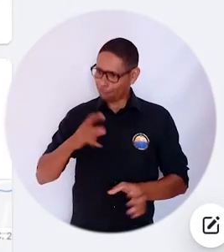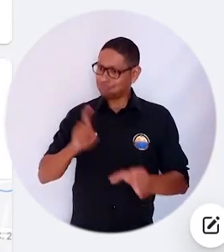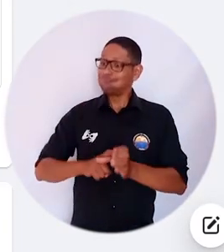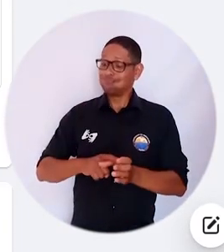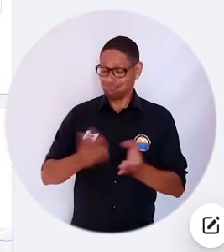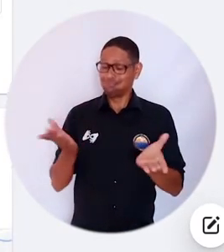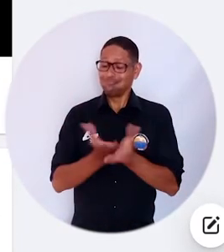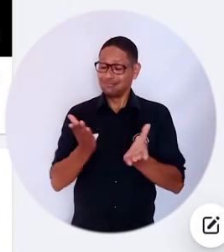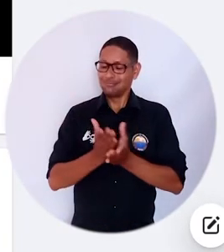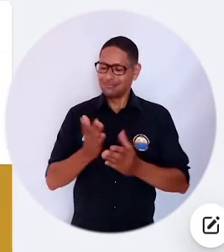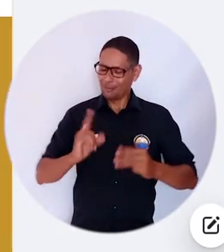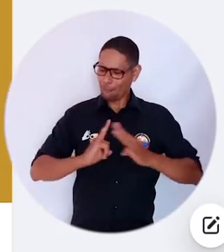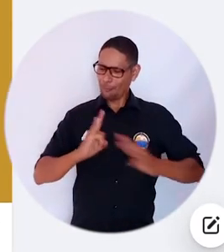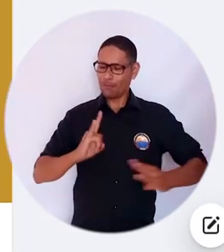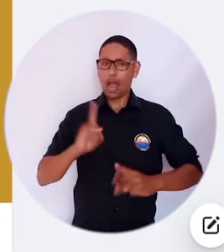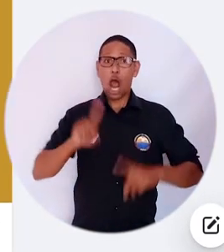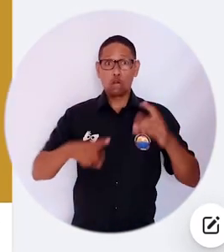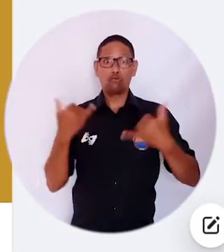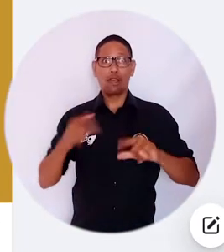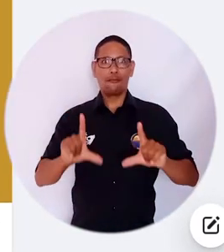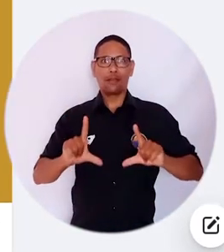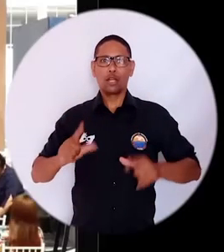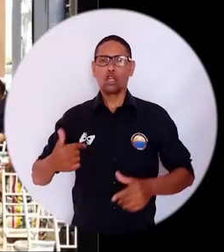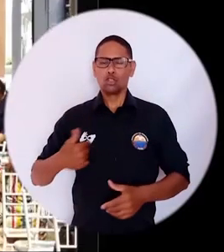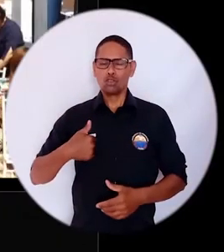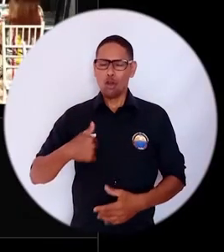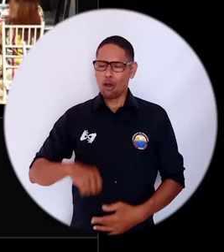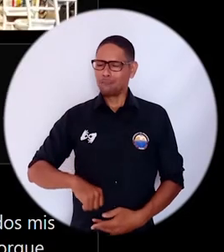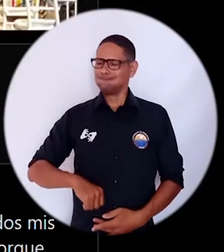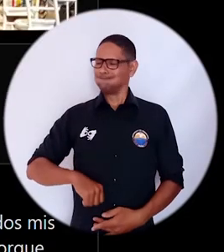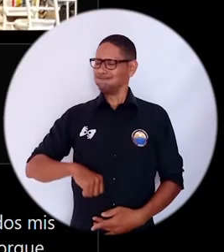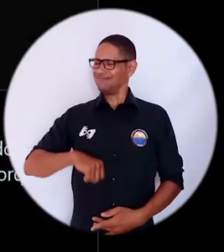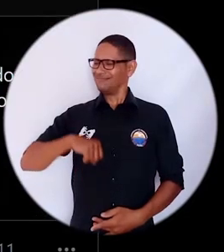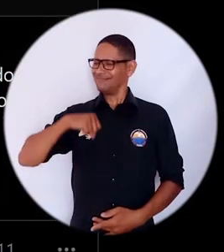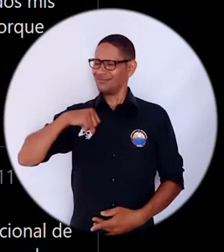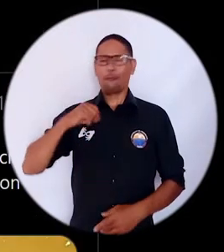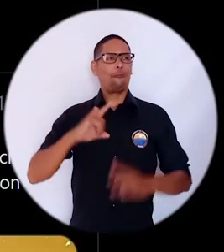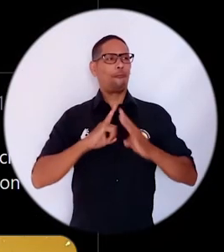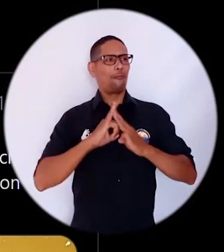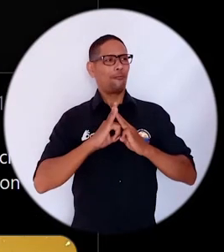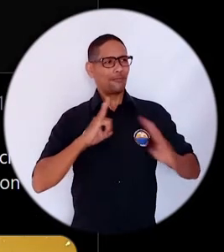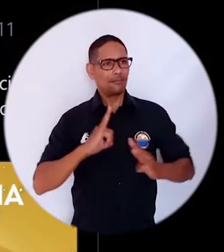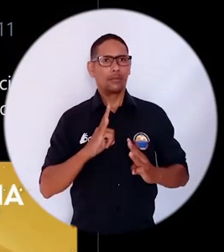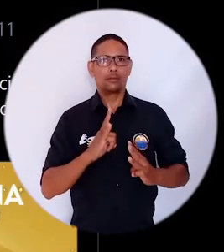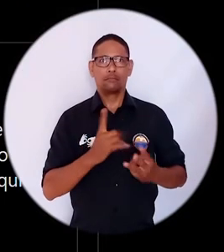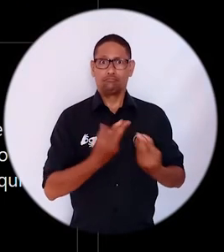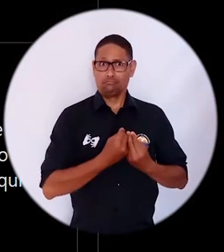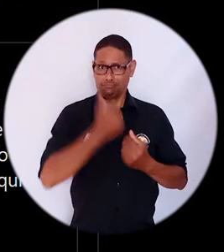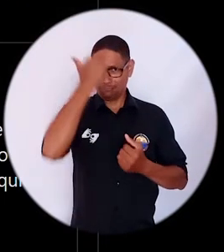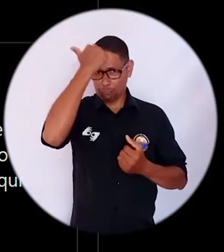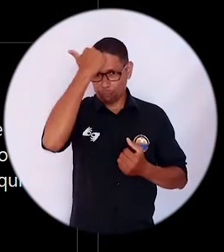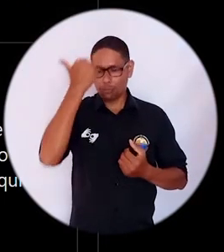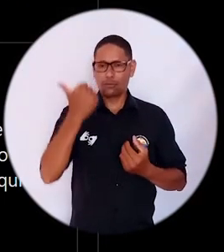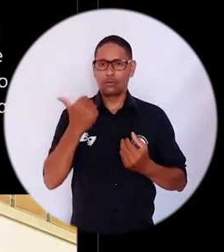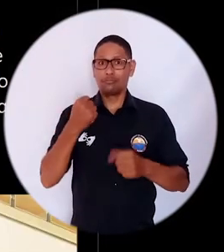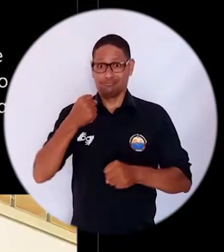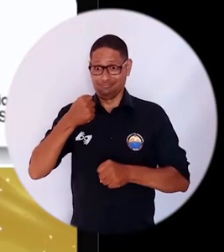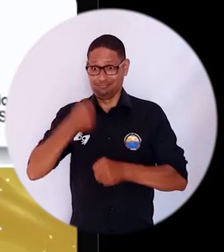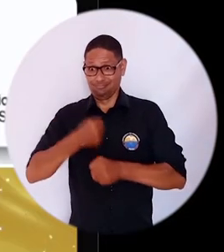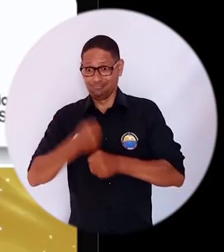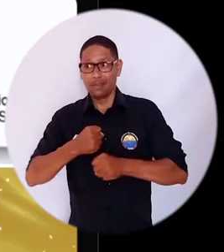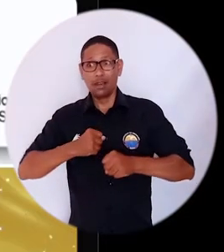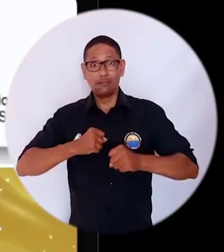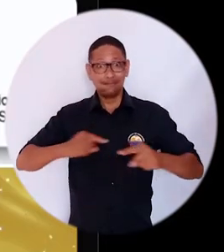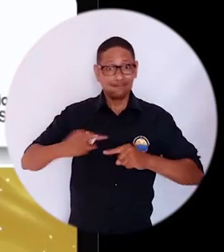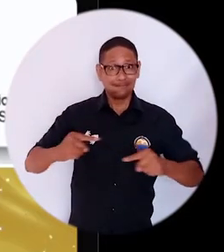orgullosos de llevar el sello de Unimagdalena, egresados con el pecho henchido de haber pasado por esta casa de estudios superiores, docentes